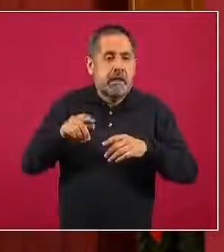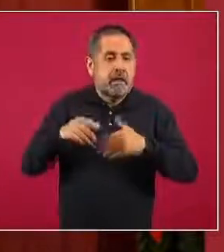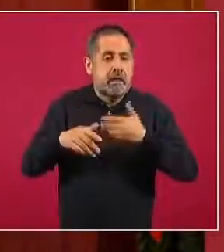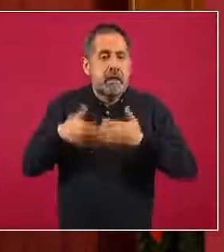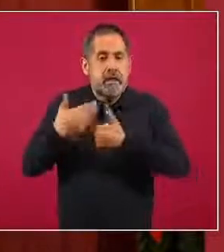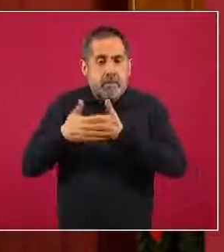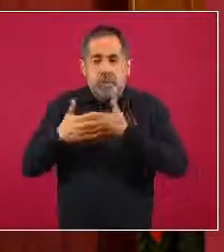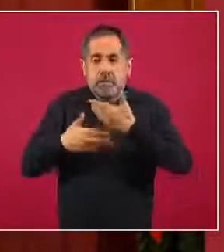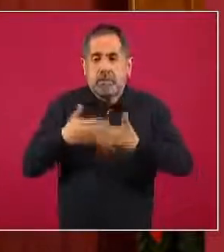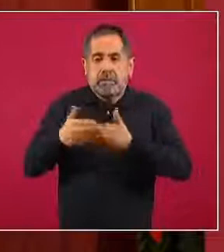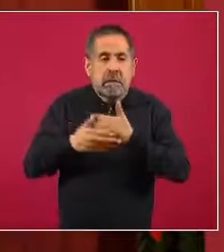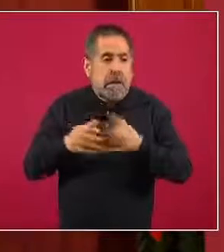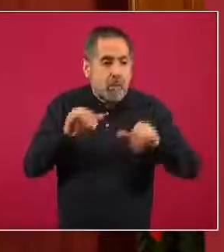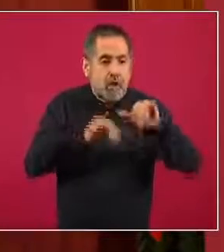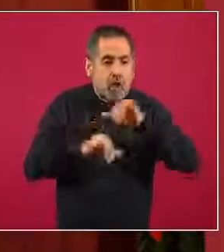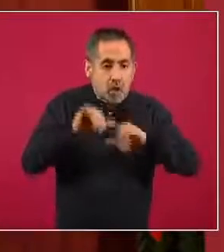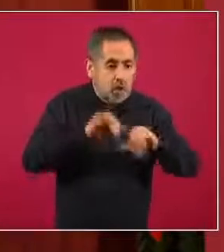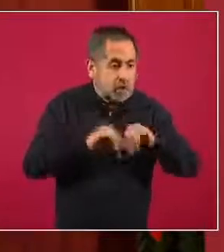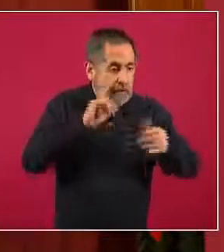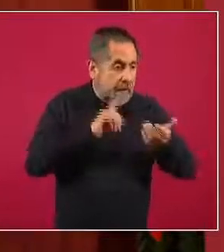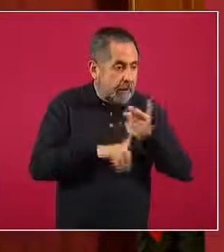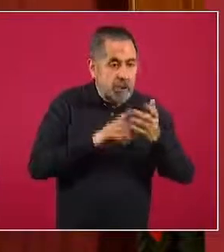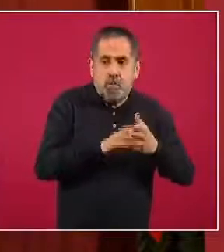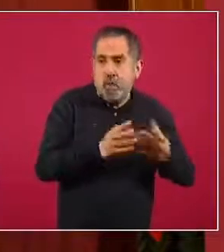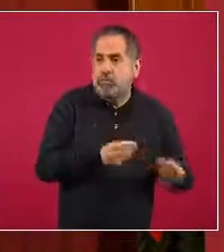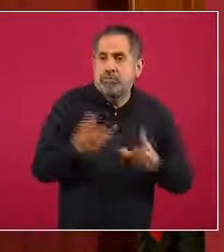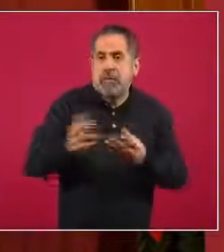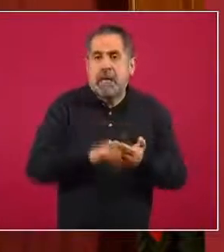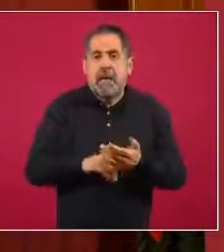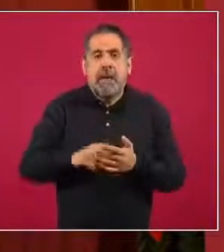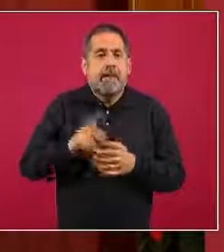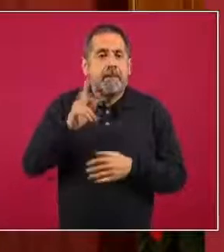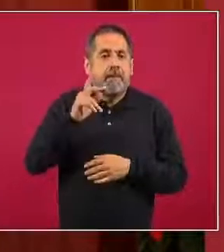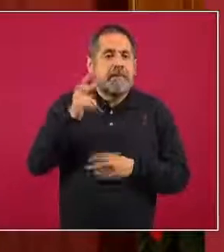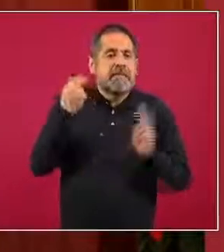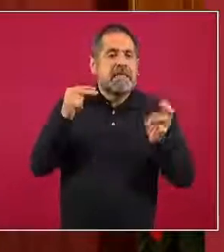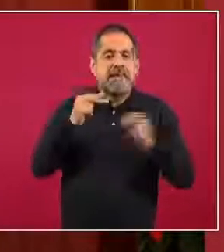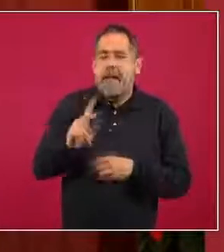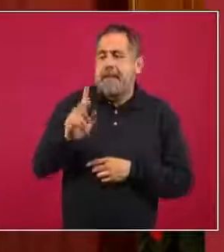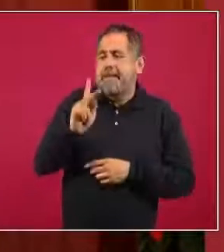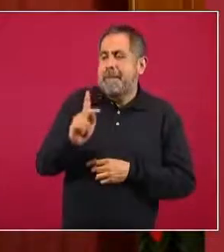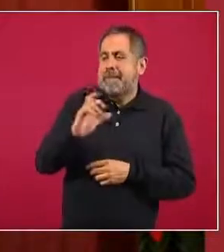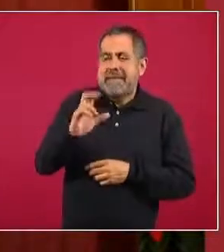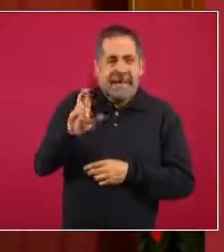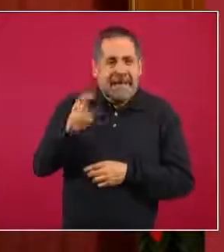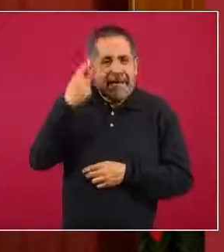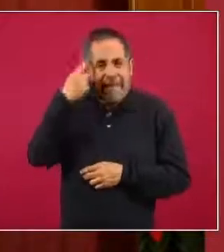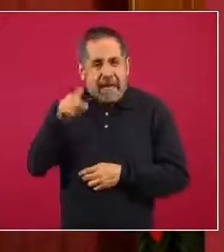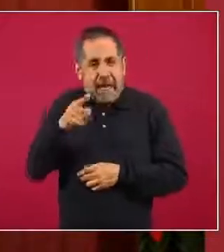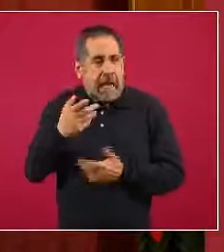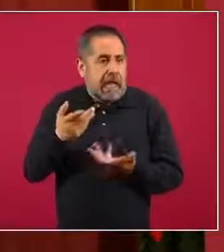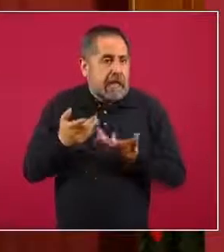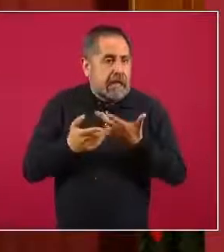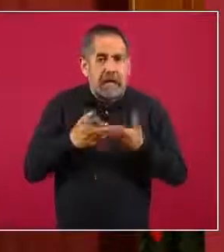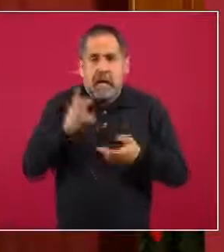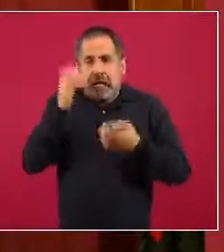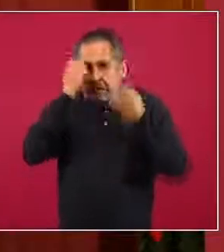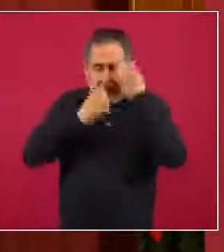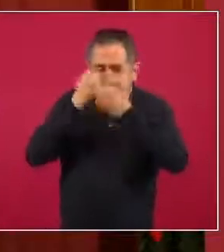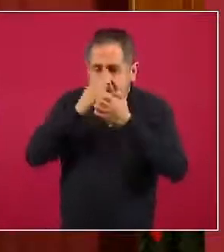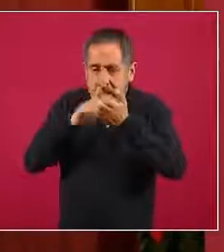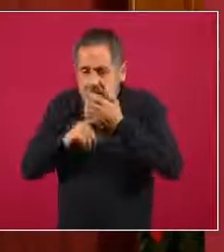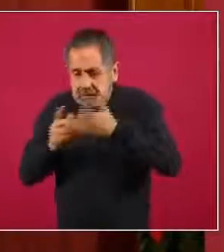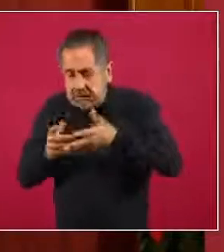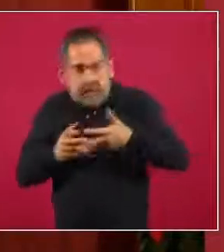capacidades, dado que también ha disminuido la cantidad de pruebas PCR por el ingreso de las pruebas antigénicas, esto